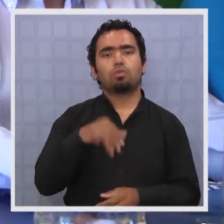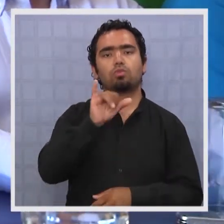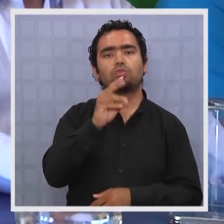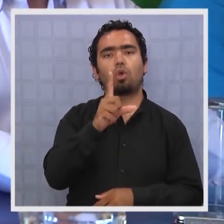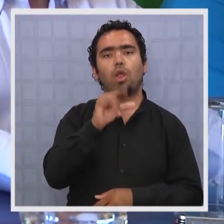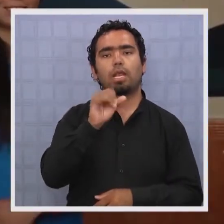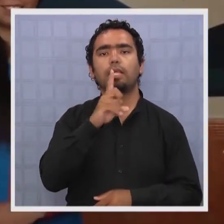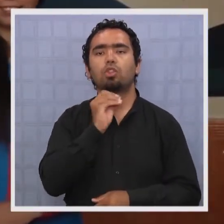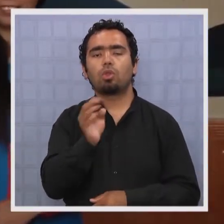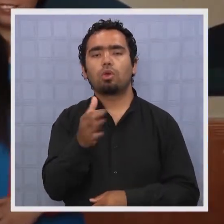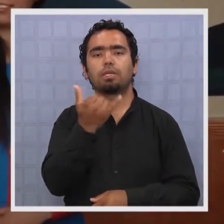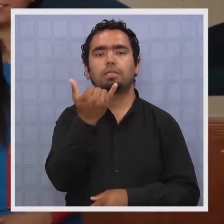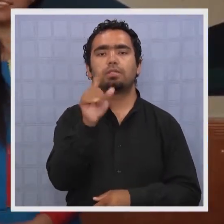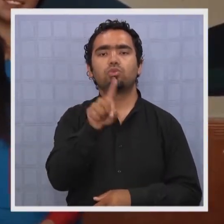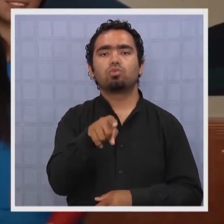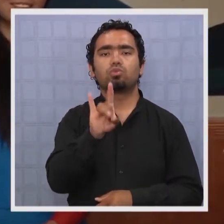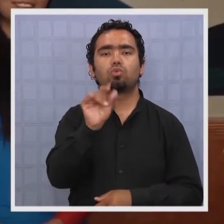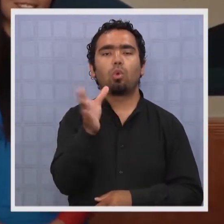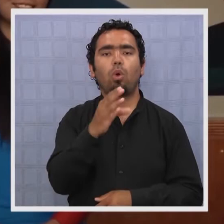Yolito y su combo.